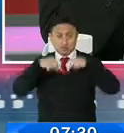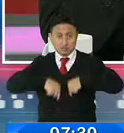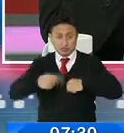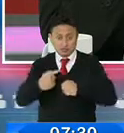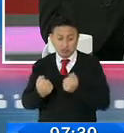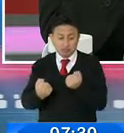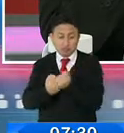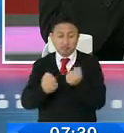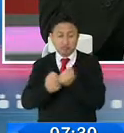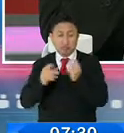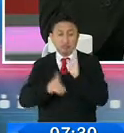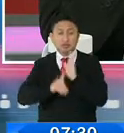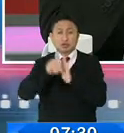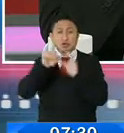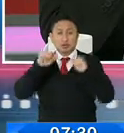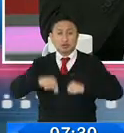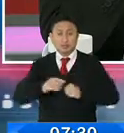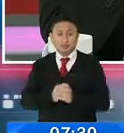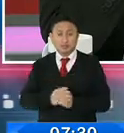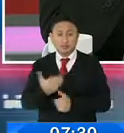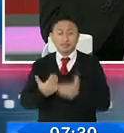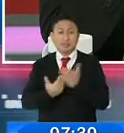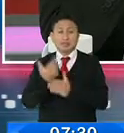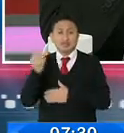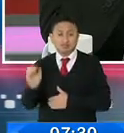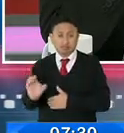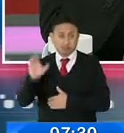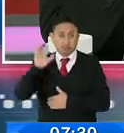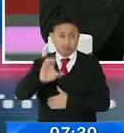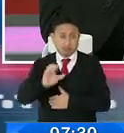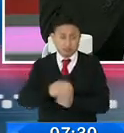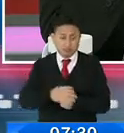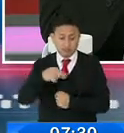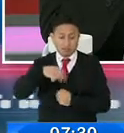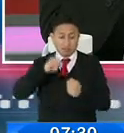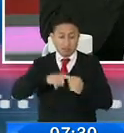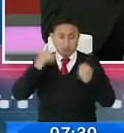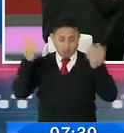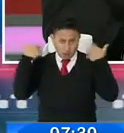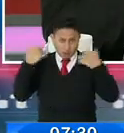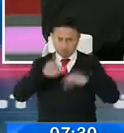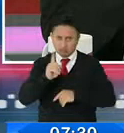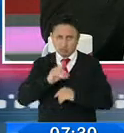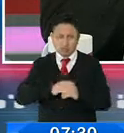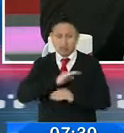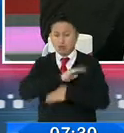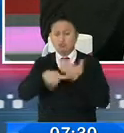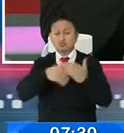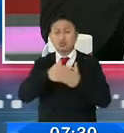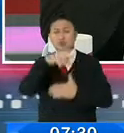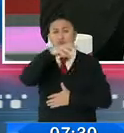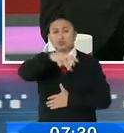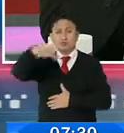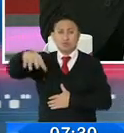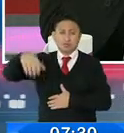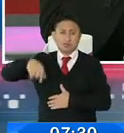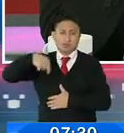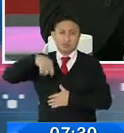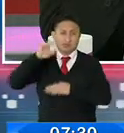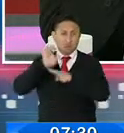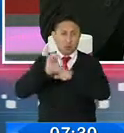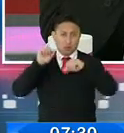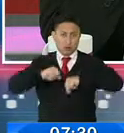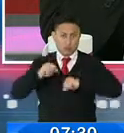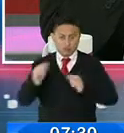apalancar el desarrollo, para apalancar las nuevas inversiones, no solamente en Quito y Guayaquil, sino en todas las otras ciudades, provincias del